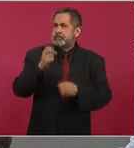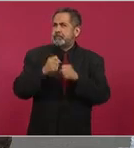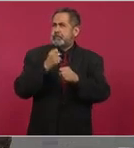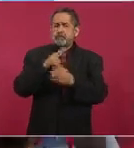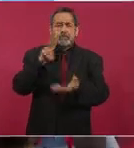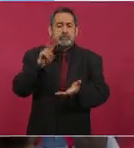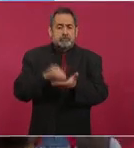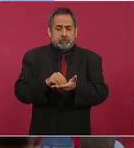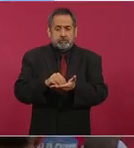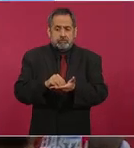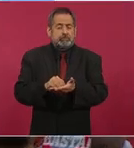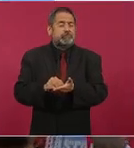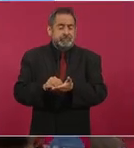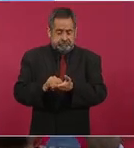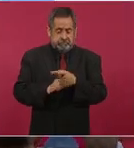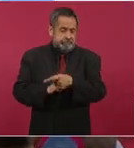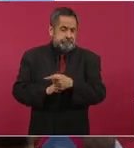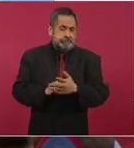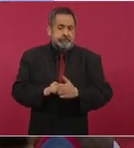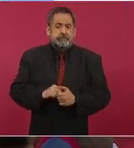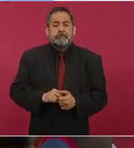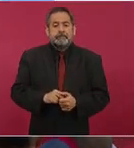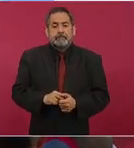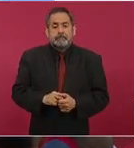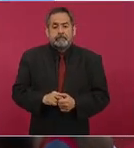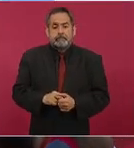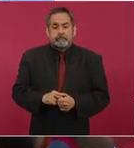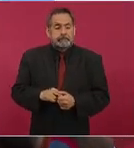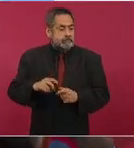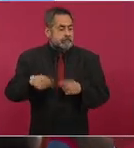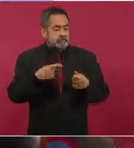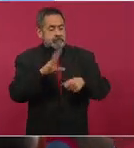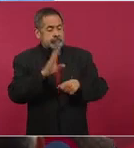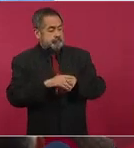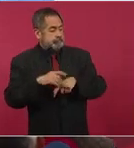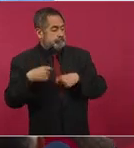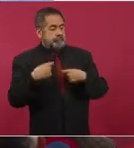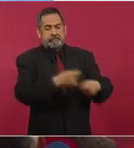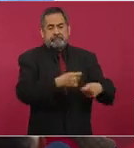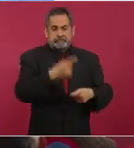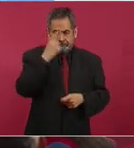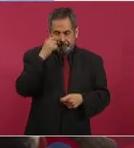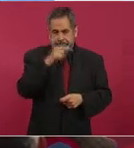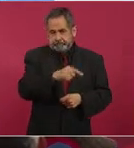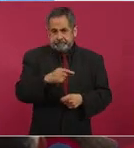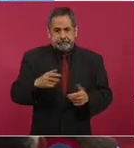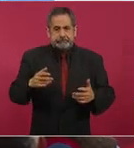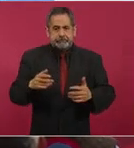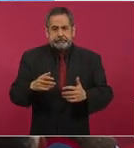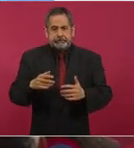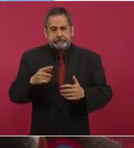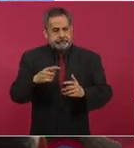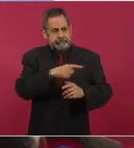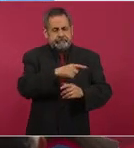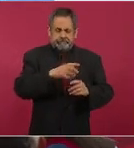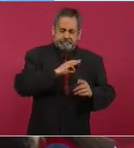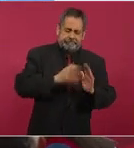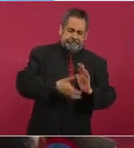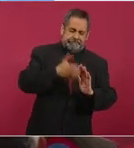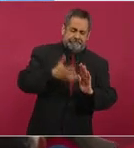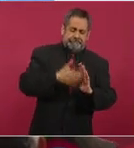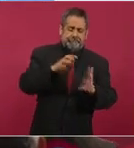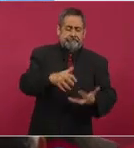dieron el permiso para escarbar aquí.